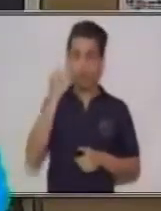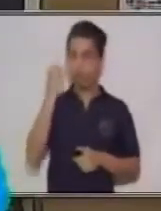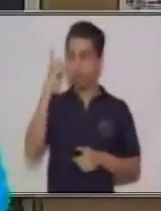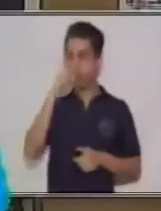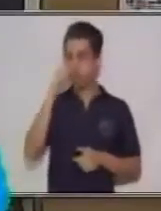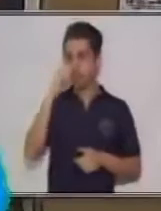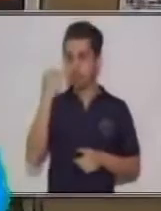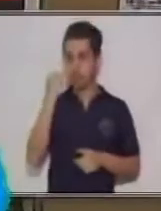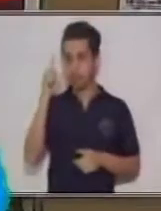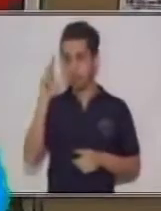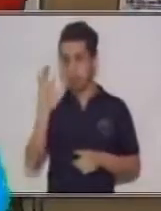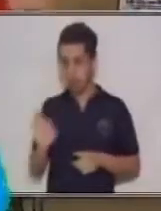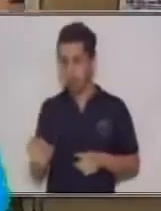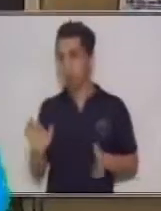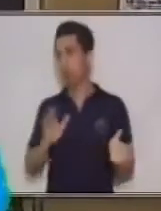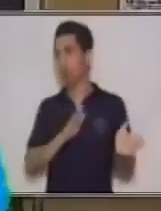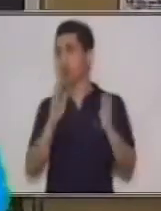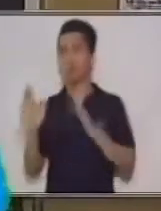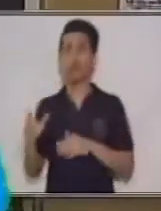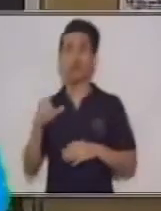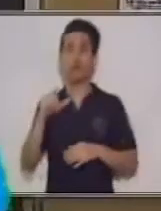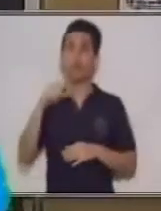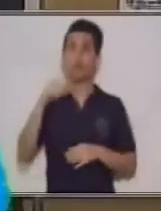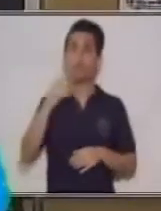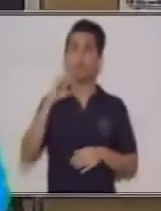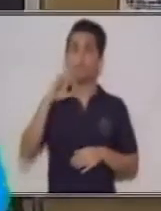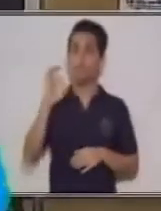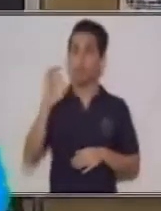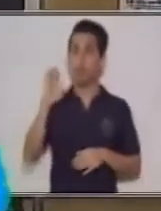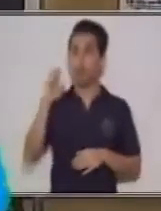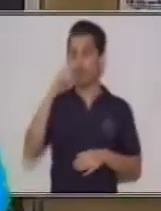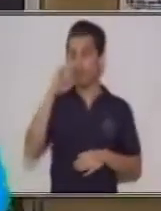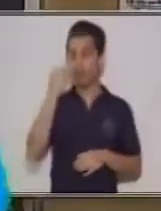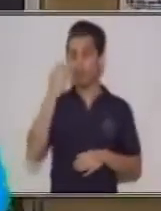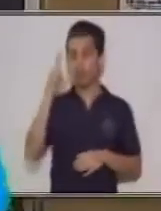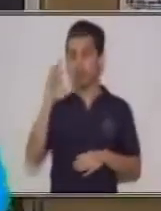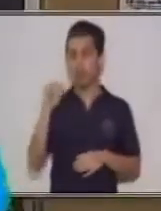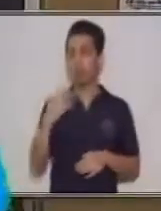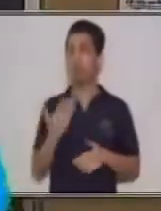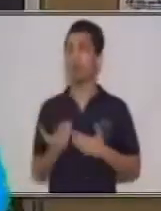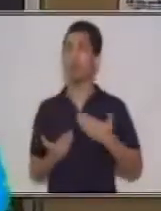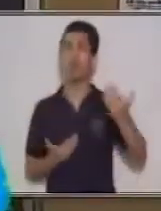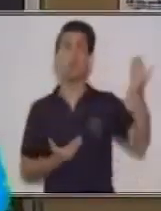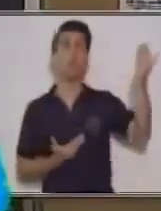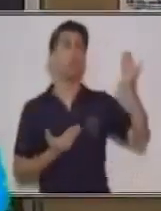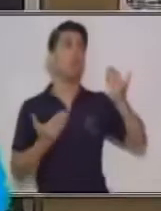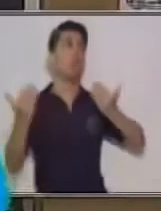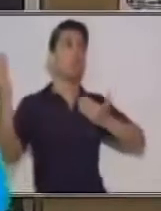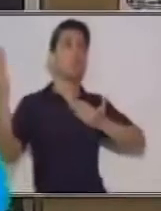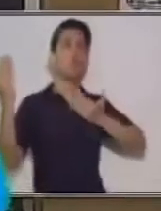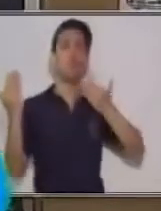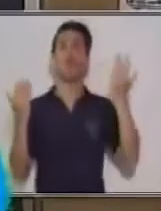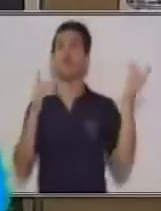poético? Porque también el uso del lenguaje viene formando parte del mismo discurso. Realmente el